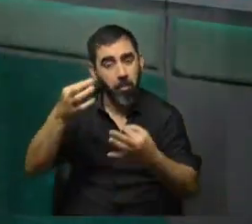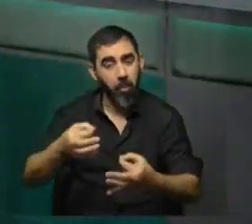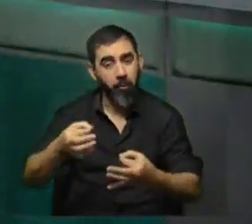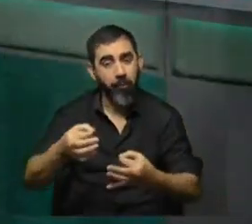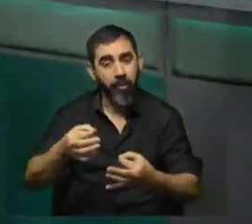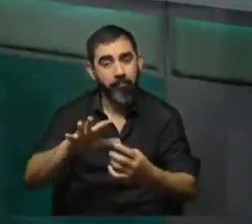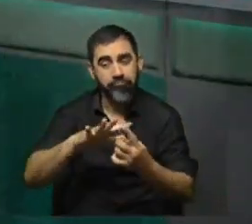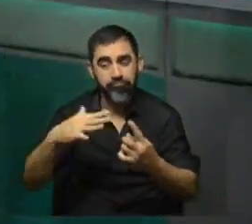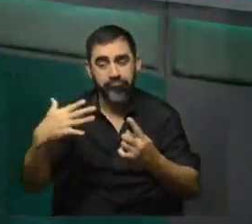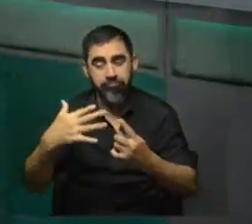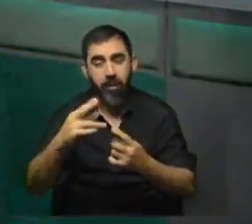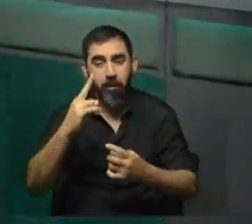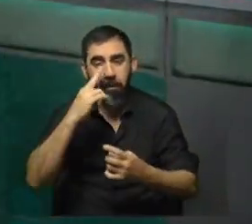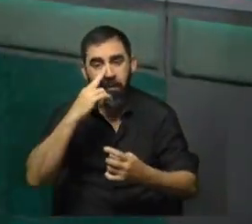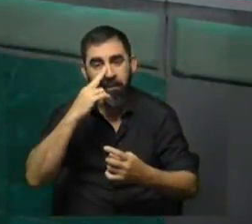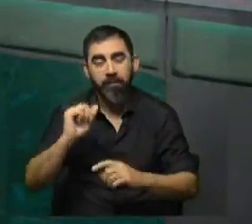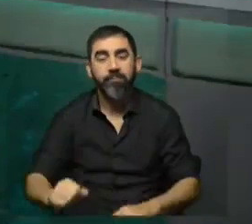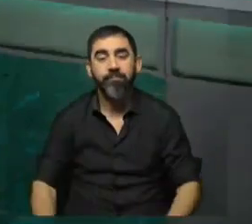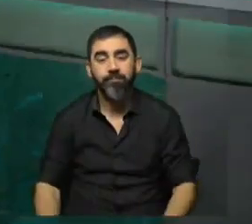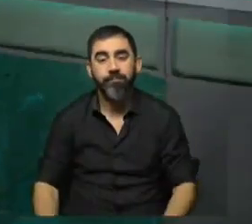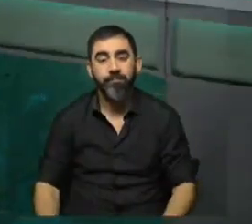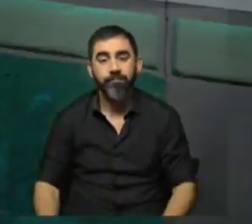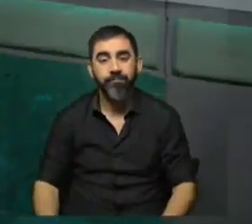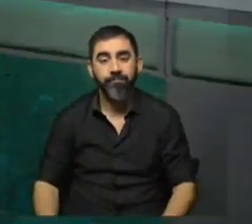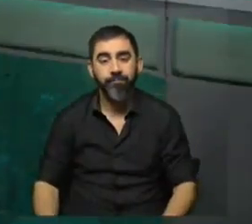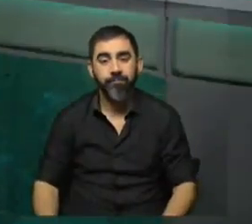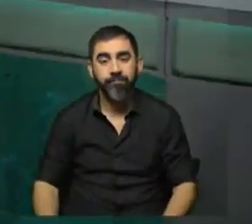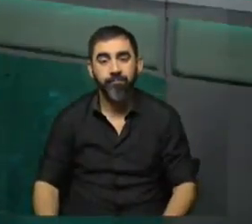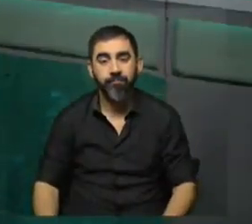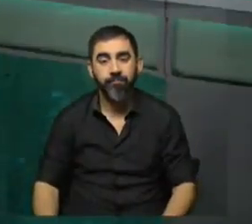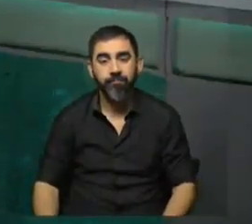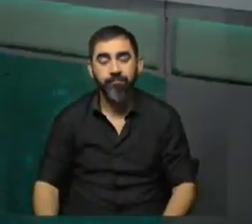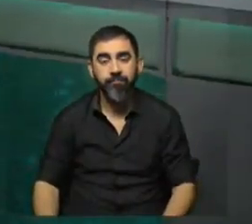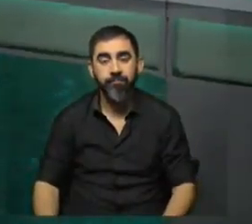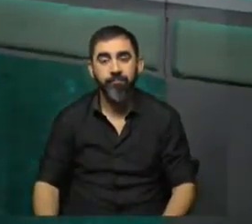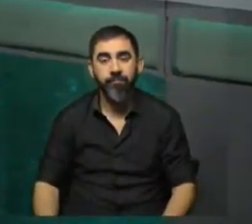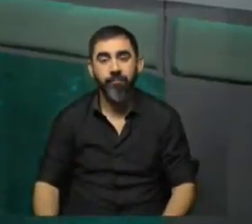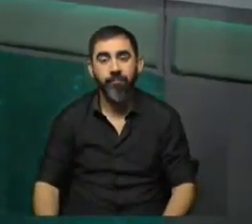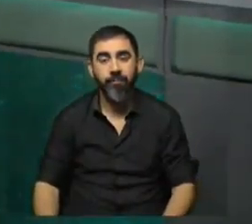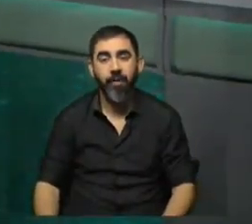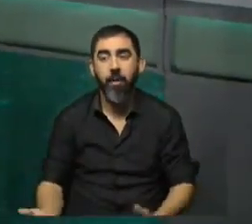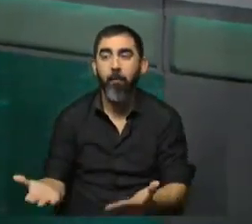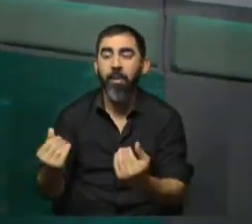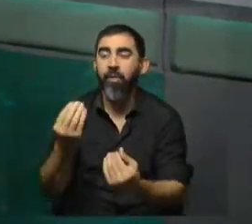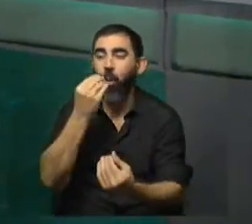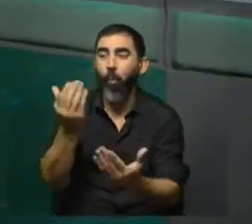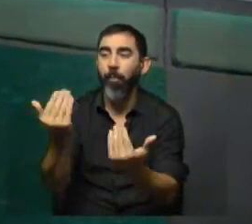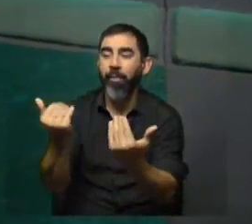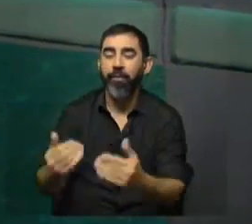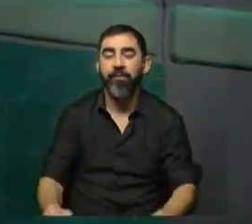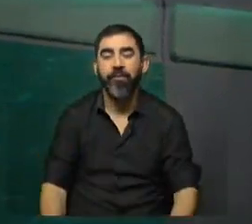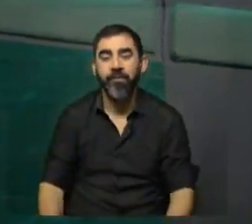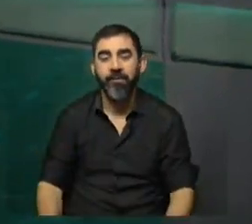rodeado en la panadería, así como diría el querido Omar Gutiérrez Maragato, como usted, manden sólidos. Bueno. sé,